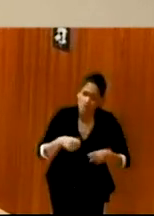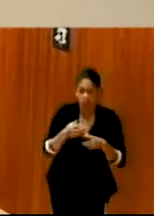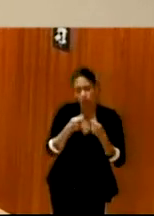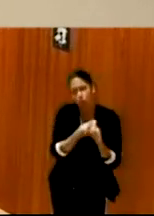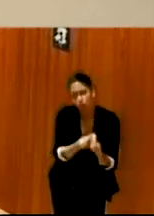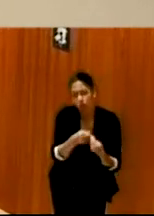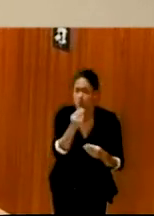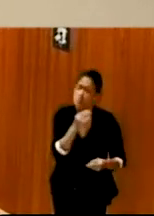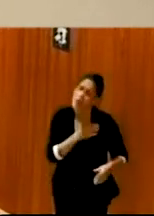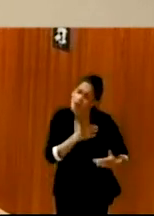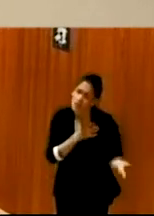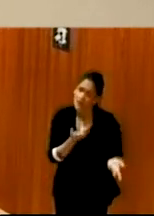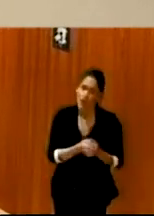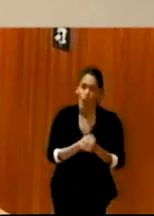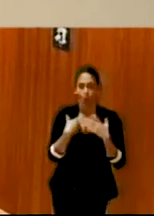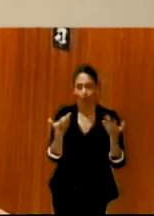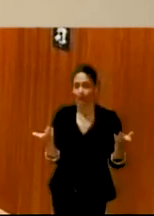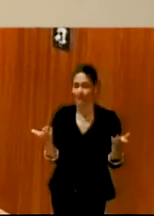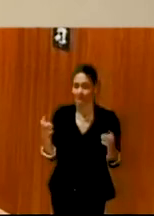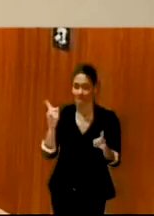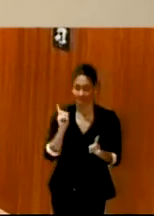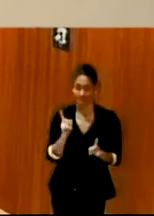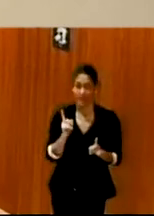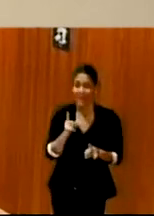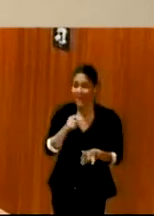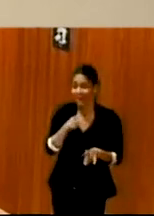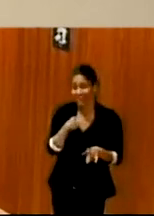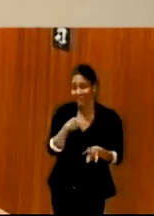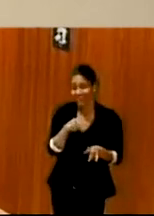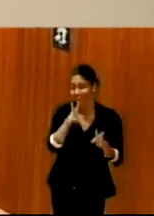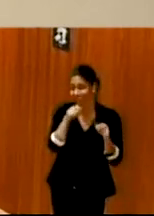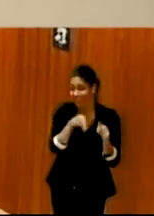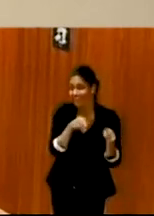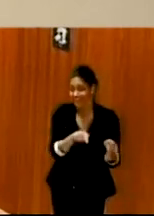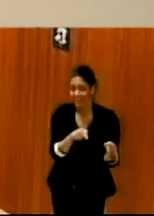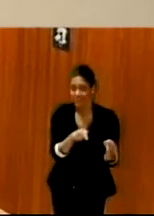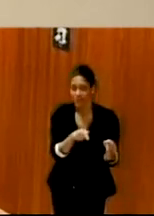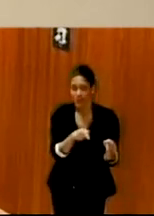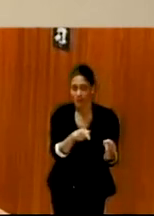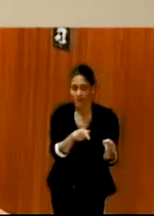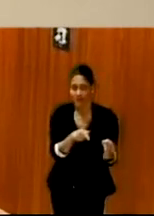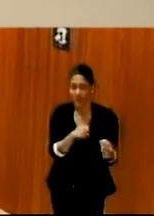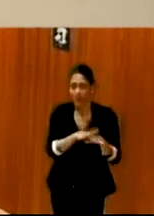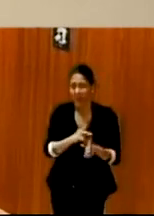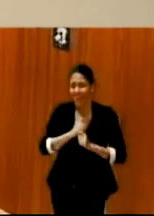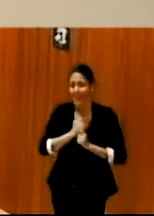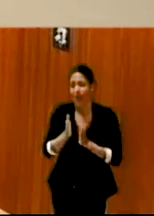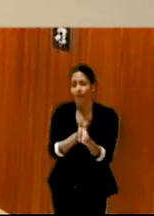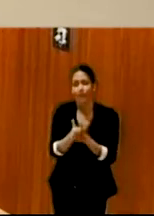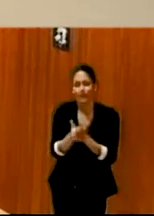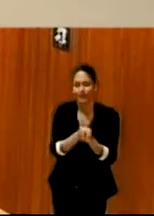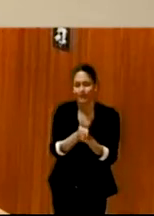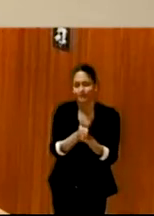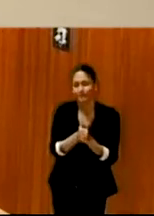Bueno, pues, la medición de la abuela para casa, para automotivarnos y que sea un chute de energía,